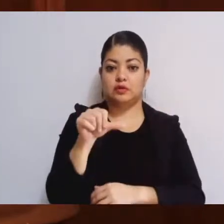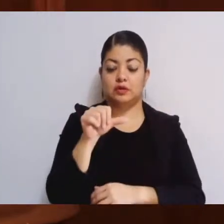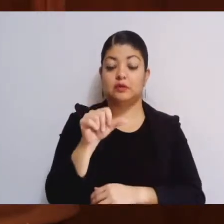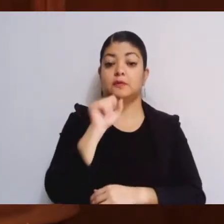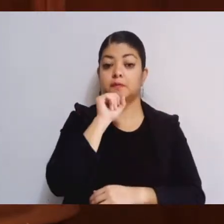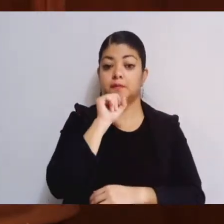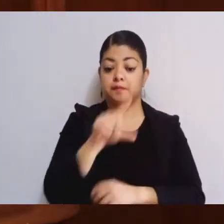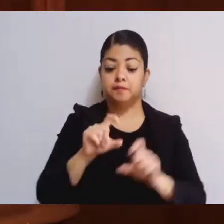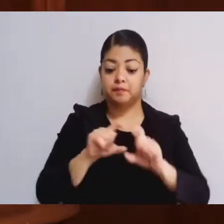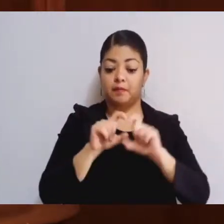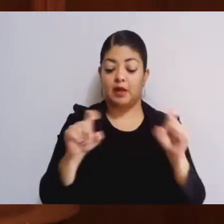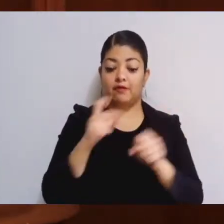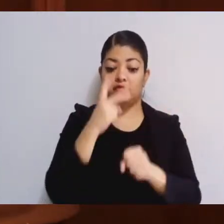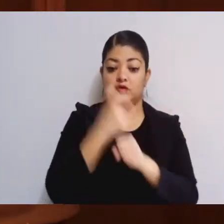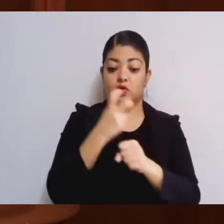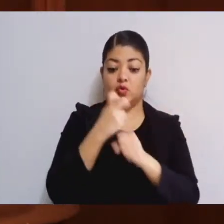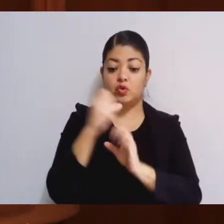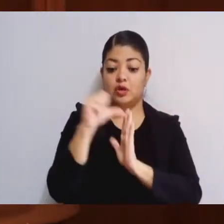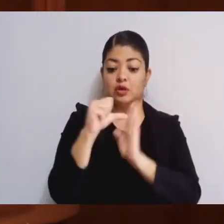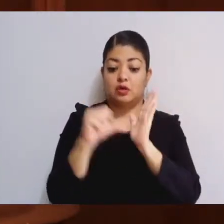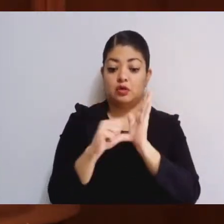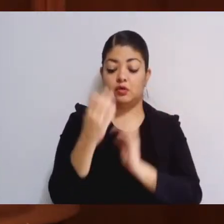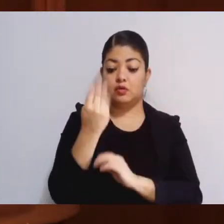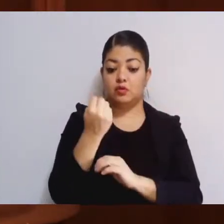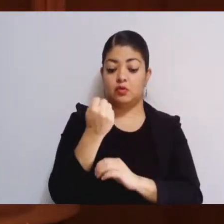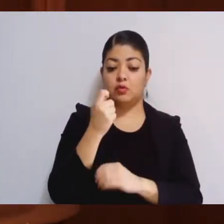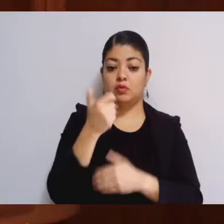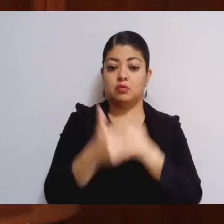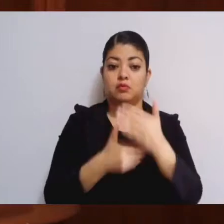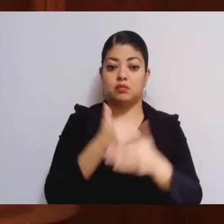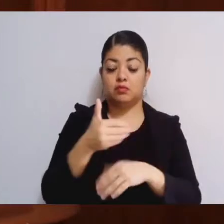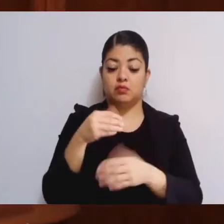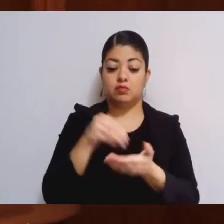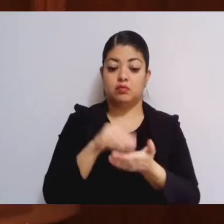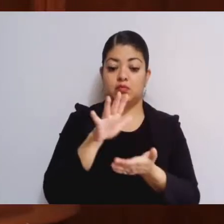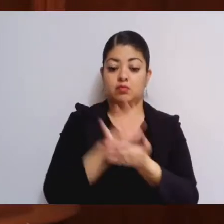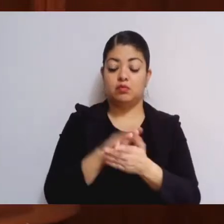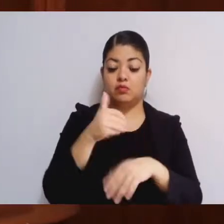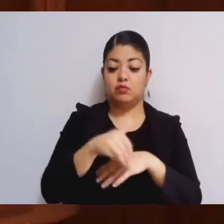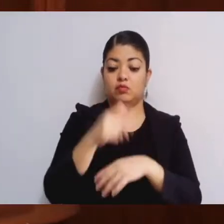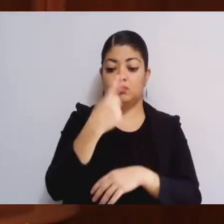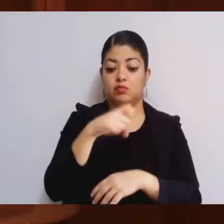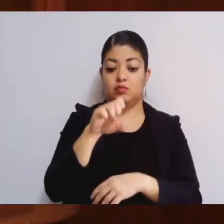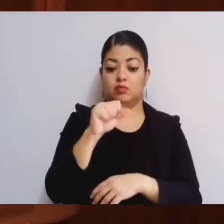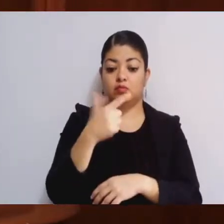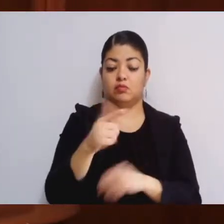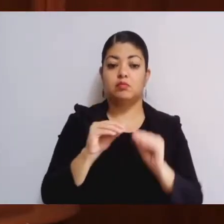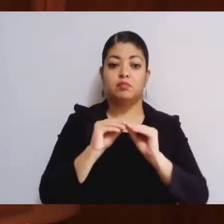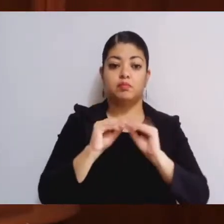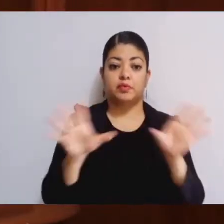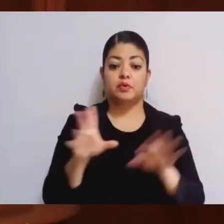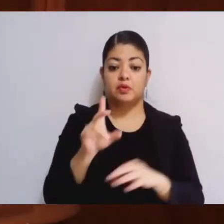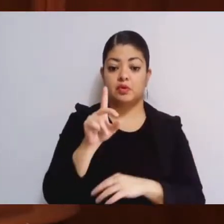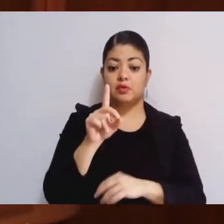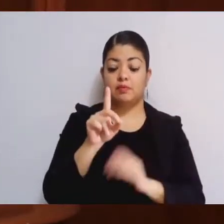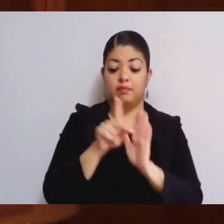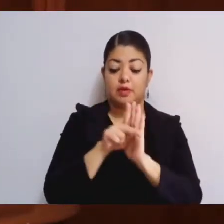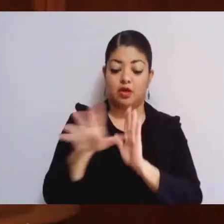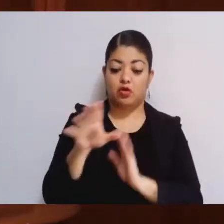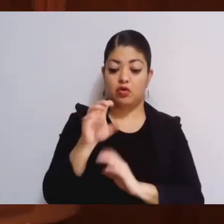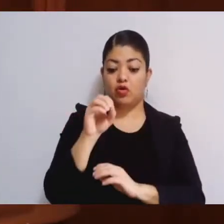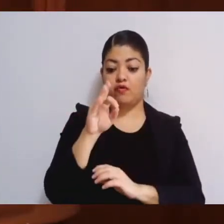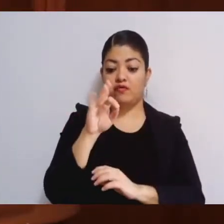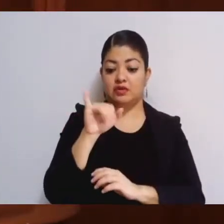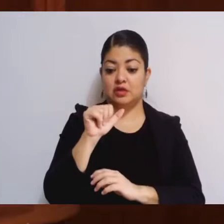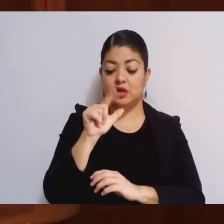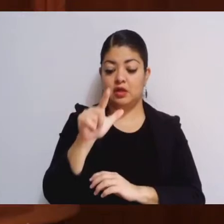del párrafo segundo del artículo noveno transitorio del decreto número 167 publicado en el periódico oficial Gaceta de Gobierno